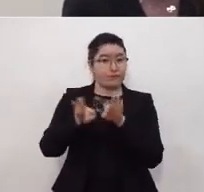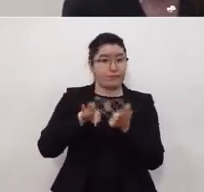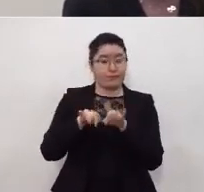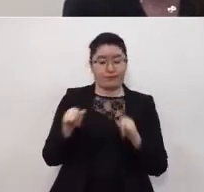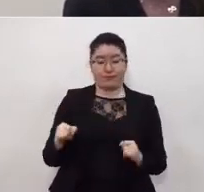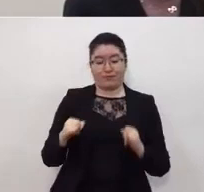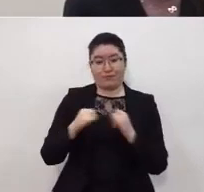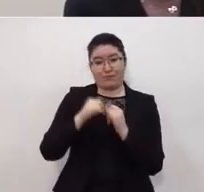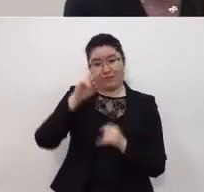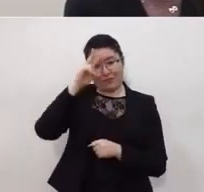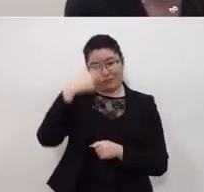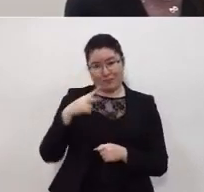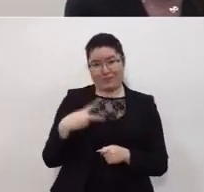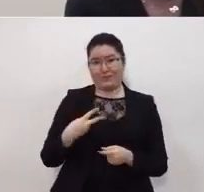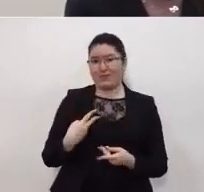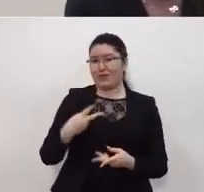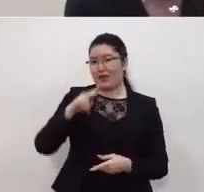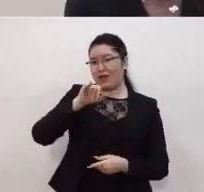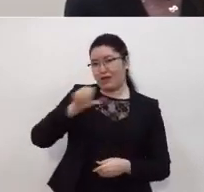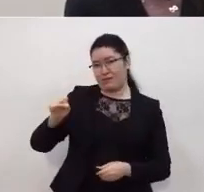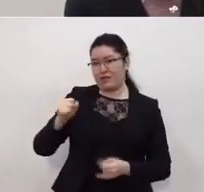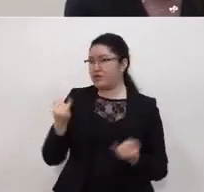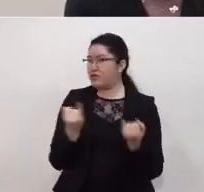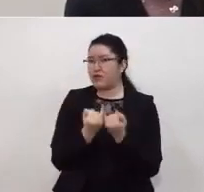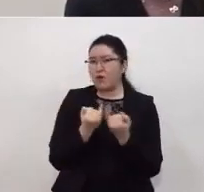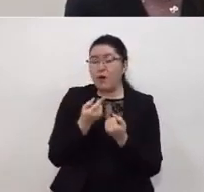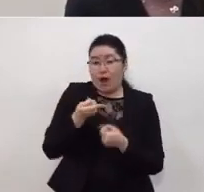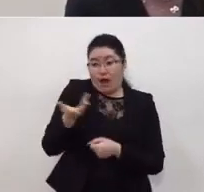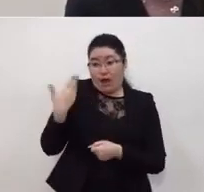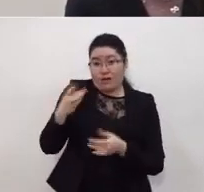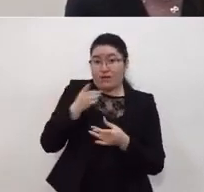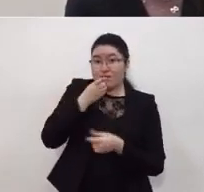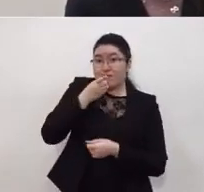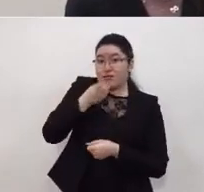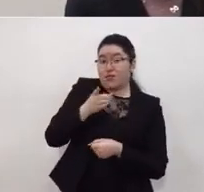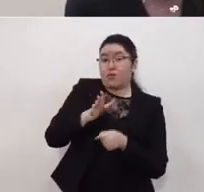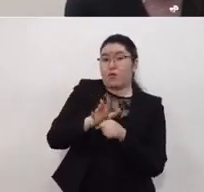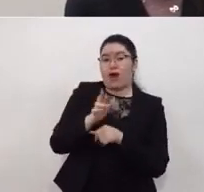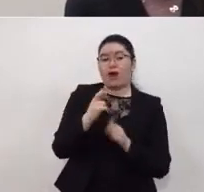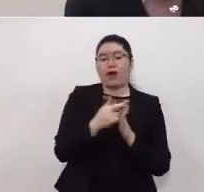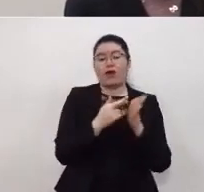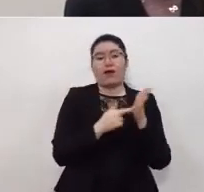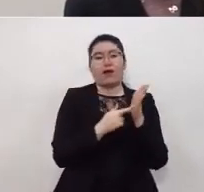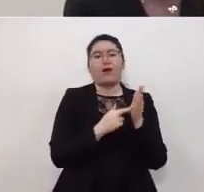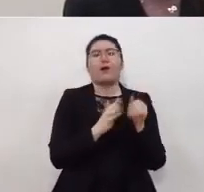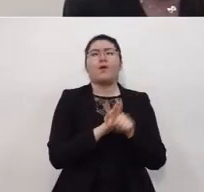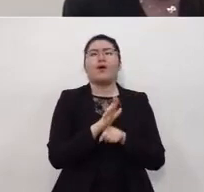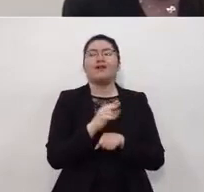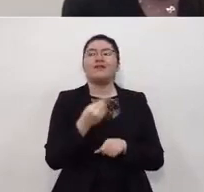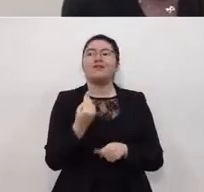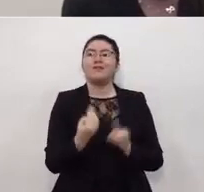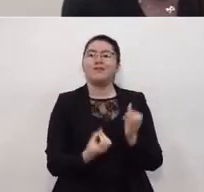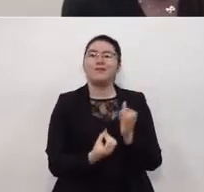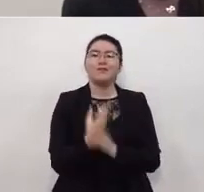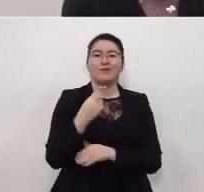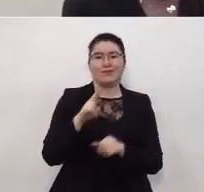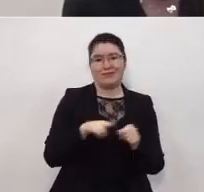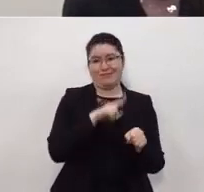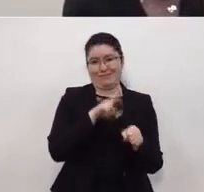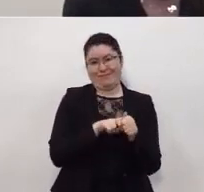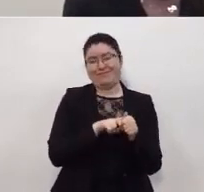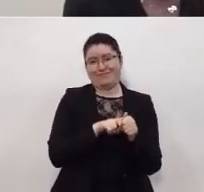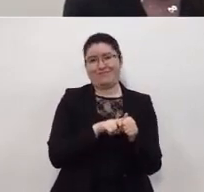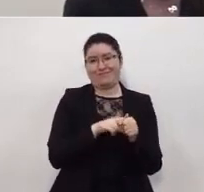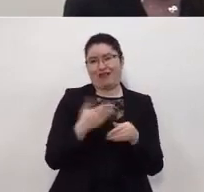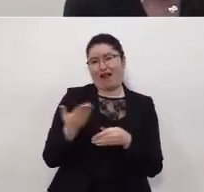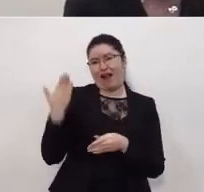Trabajo y el Instituto Mexicano del Seguro Social cuando se estableció en los lineamientos de nueva normalidad. Entonces, hoy hemos